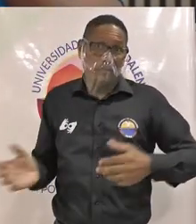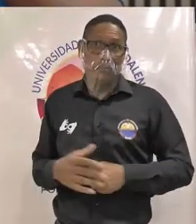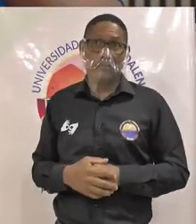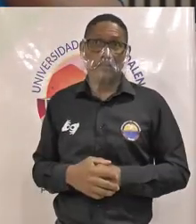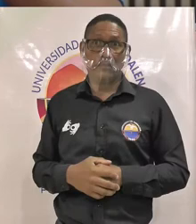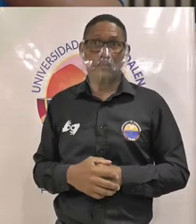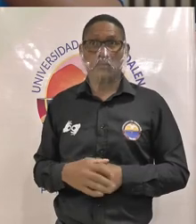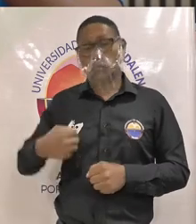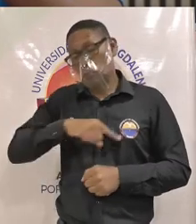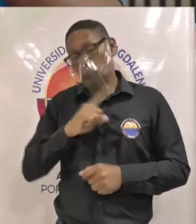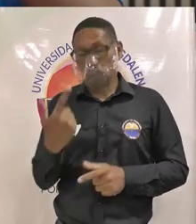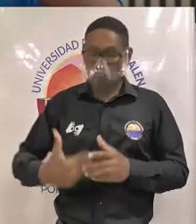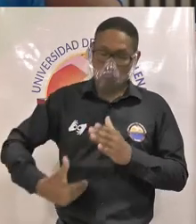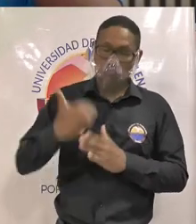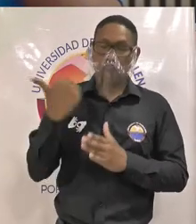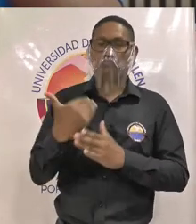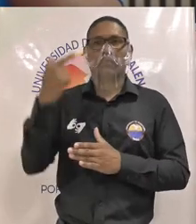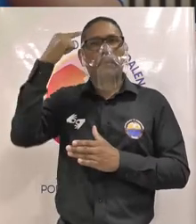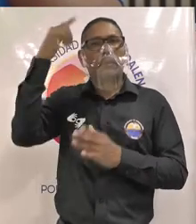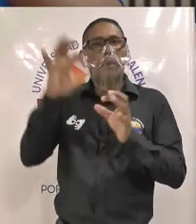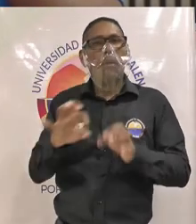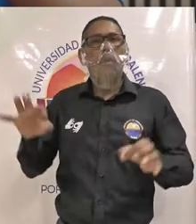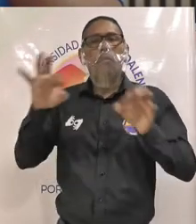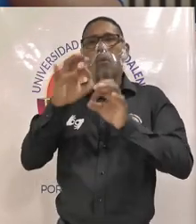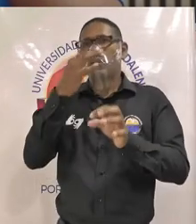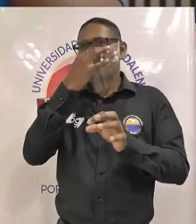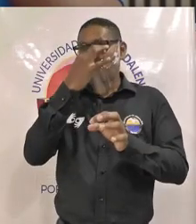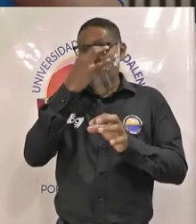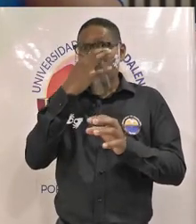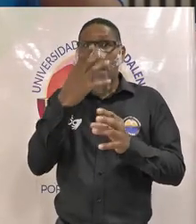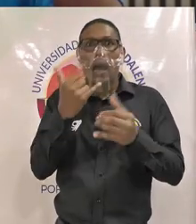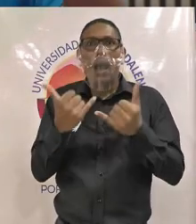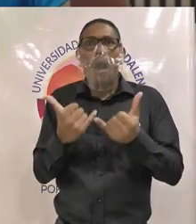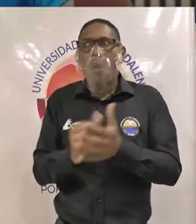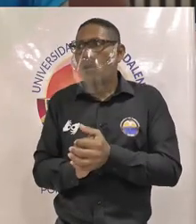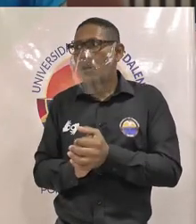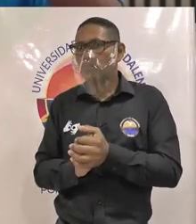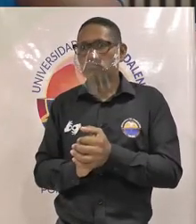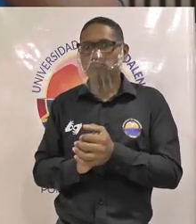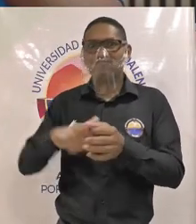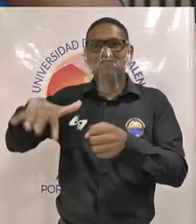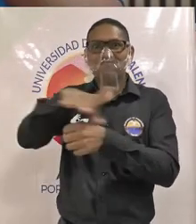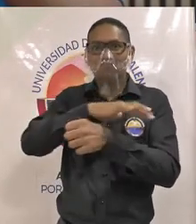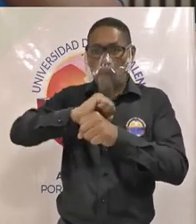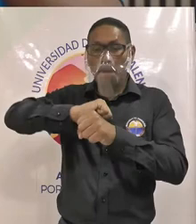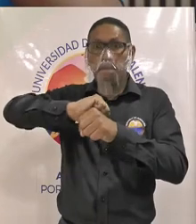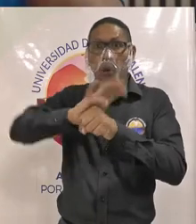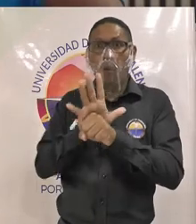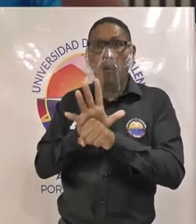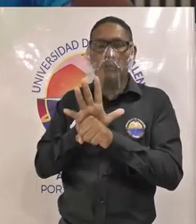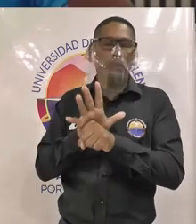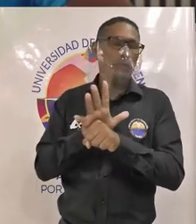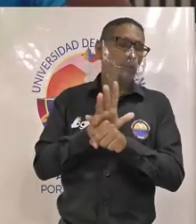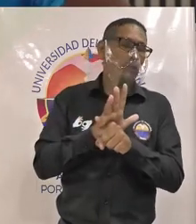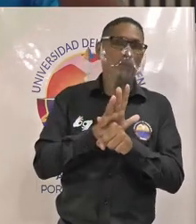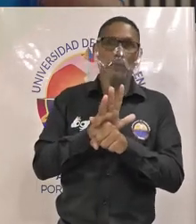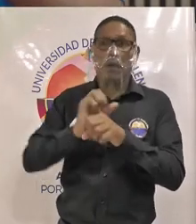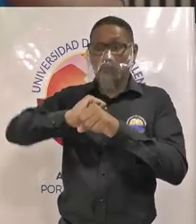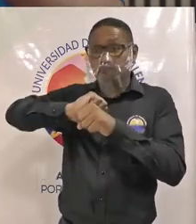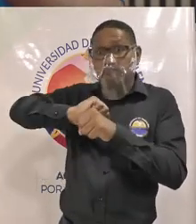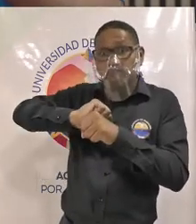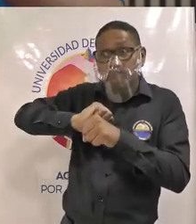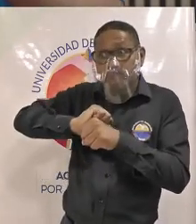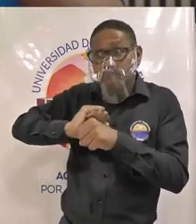inicialmente de entender las circunstancias en las que nos ha llevado esta situación de pandemia y es que claramente nos ha